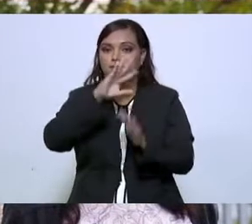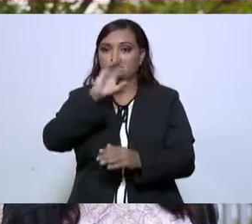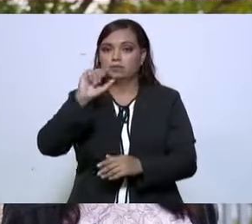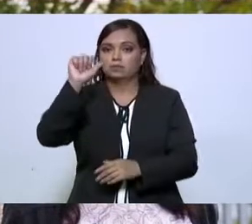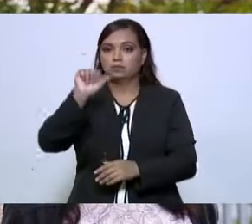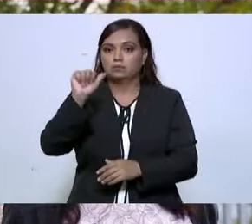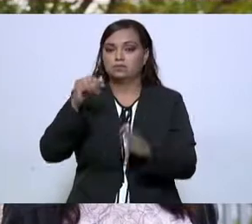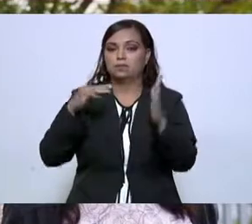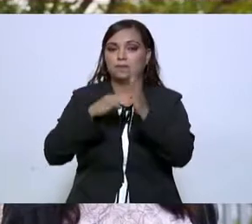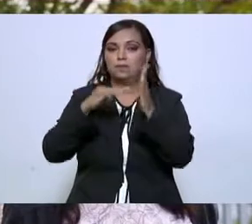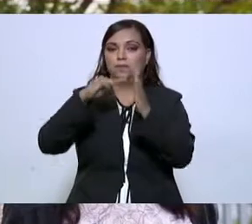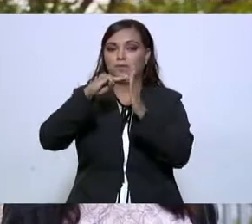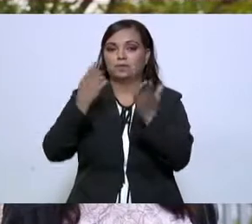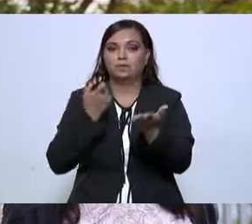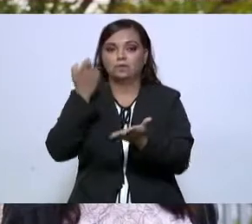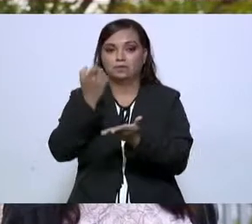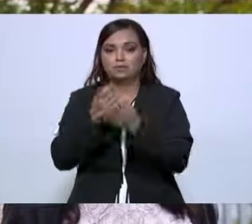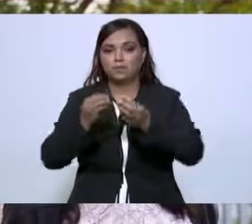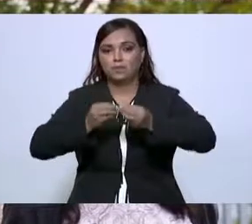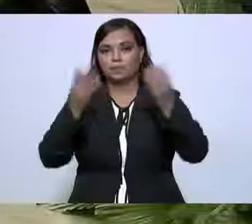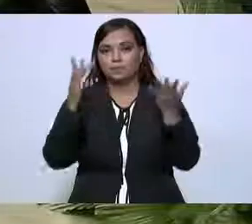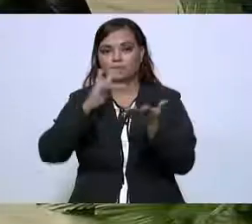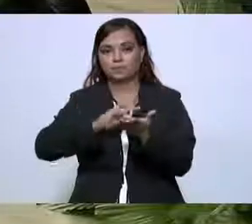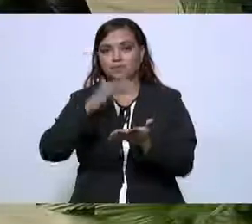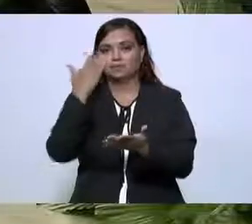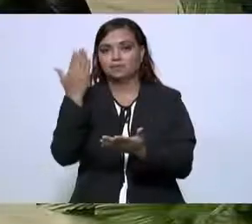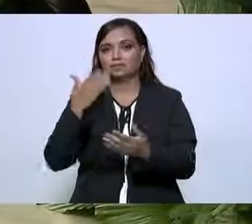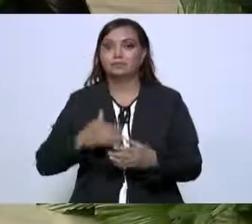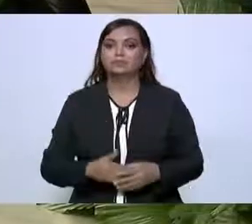millones de pesos. Muchísimas gracias.